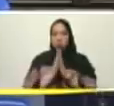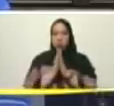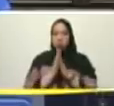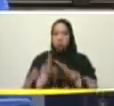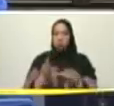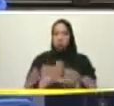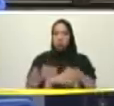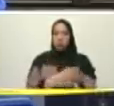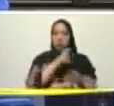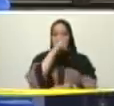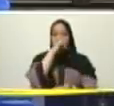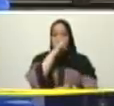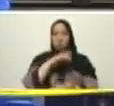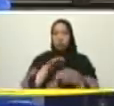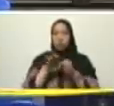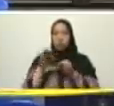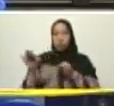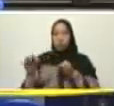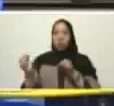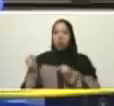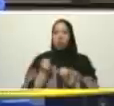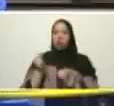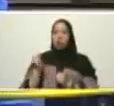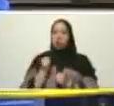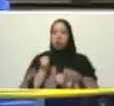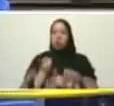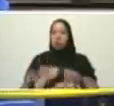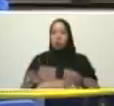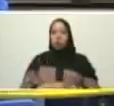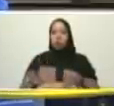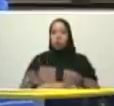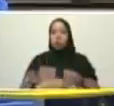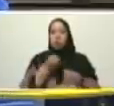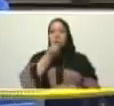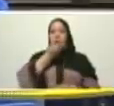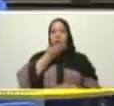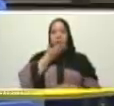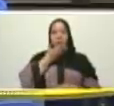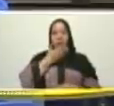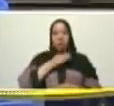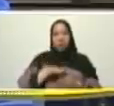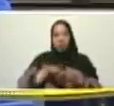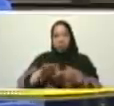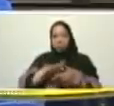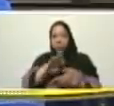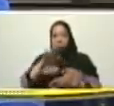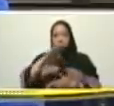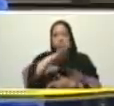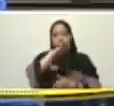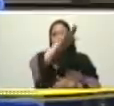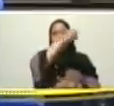hacia Mucuchíes una montaña bellísima una cumbre una loma